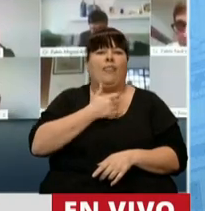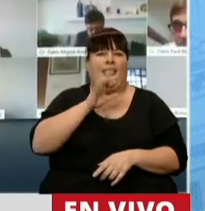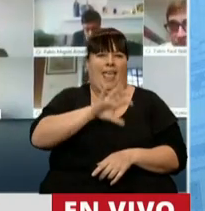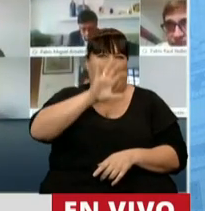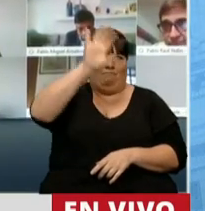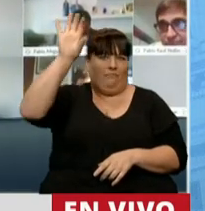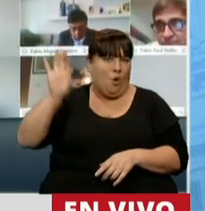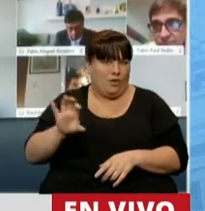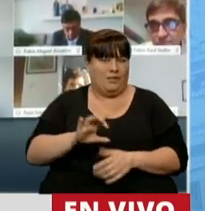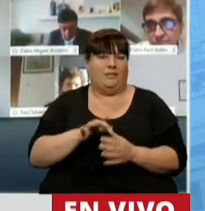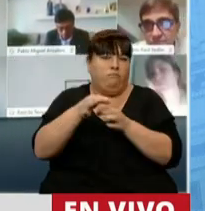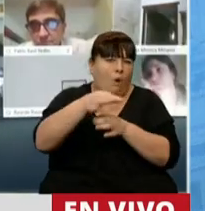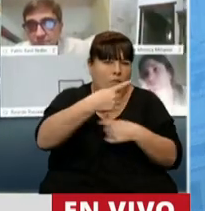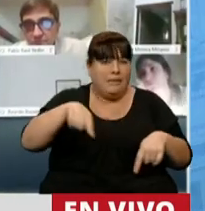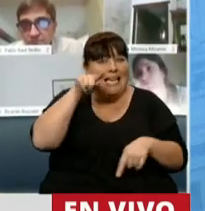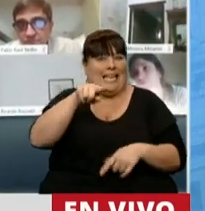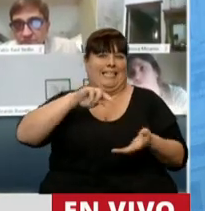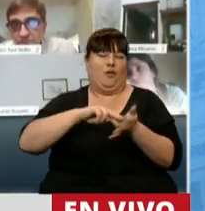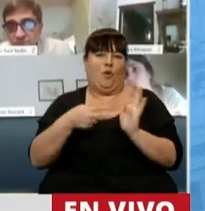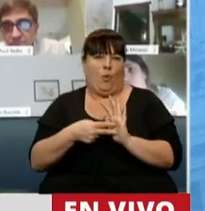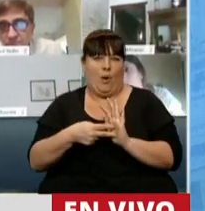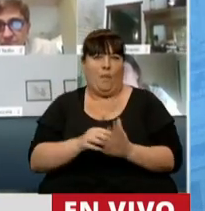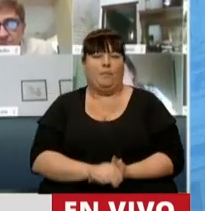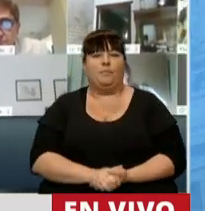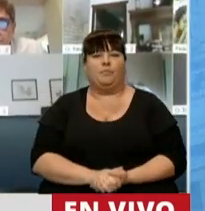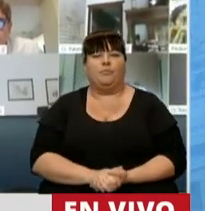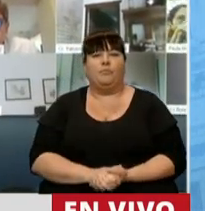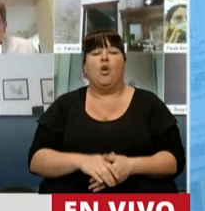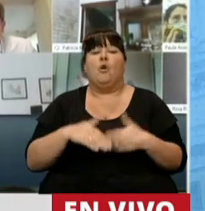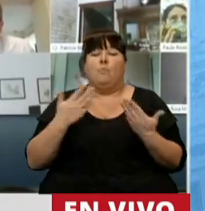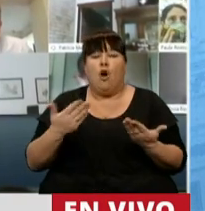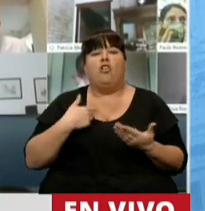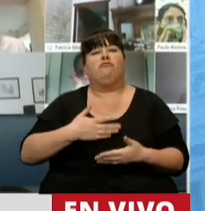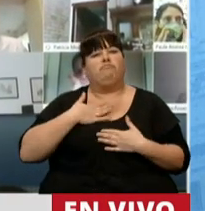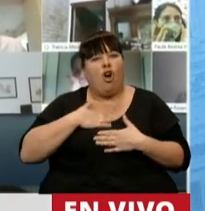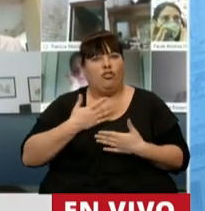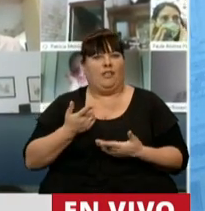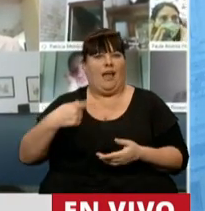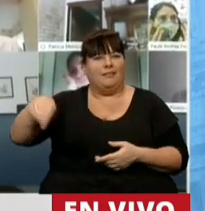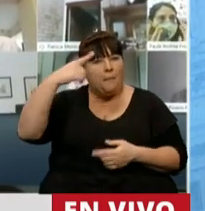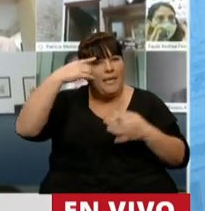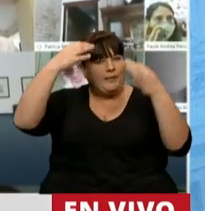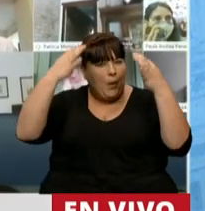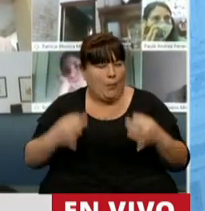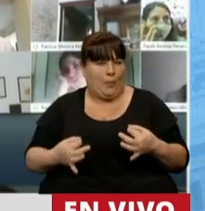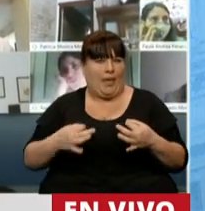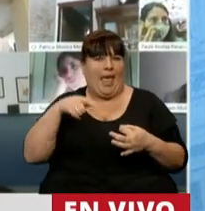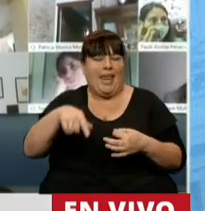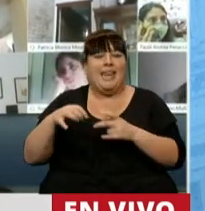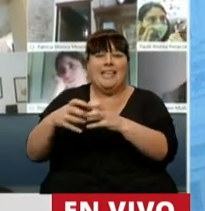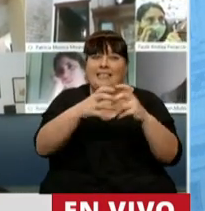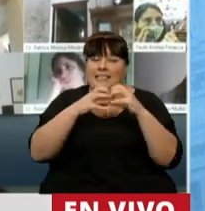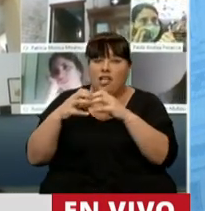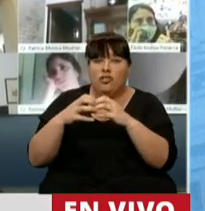interior de nuestro país. Este es el problema que tenemos. Por eso saludo que hayamos tenido la inteligencia de encauzar esta